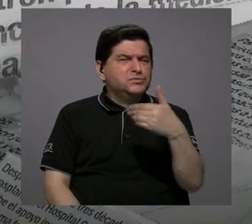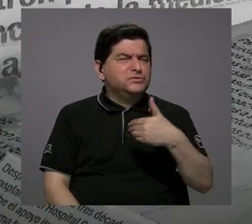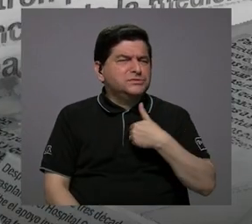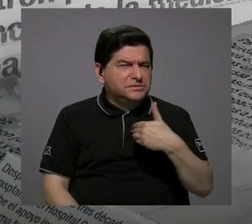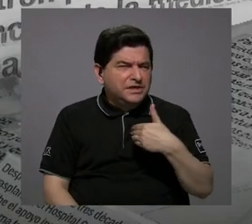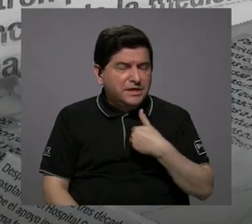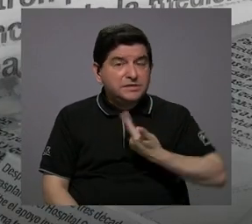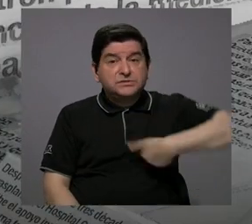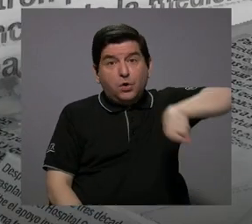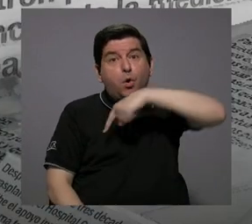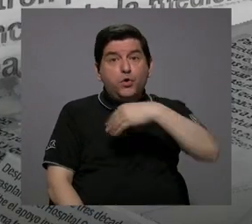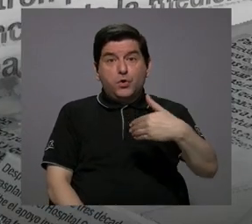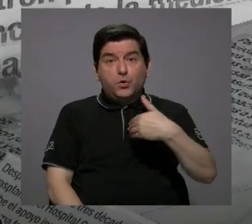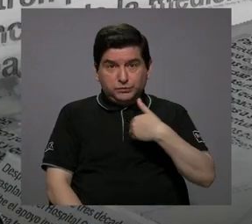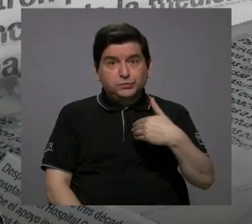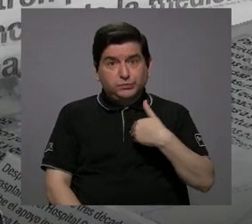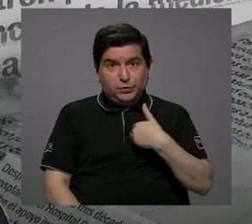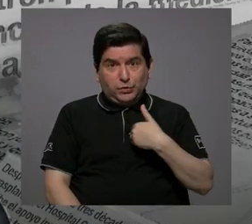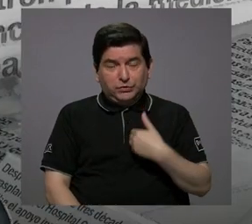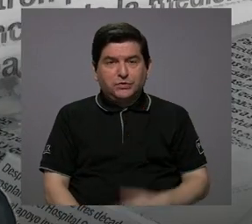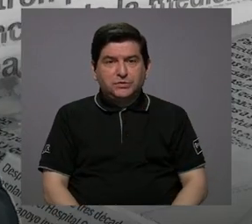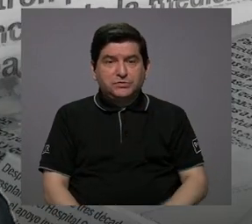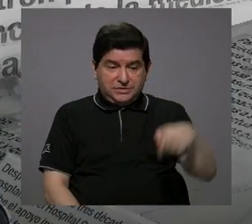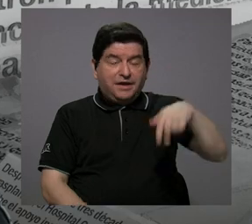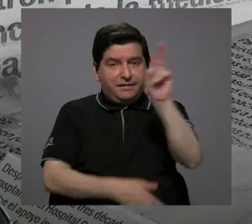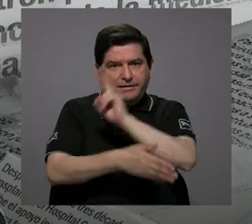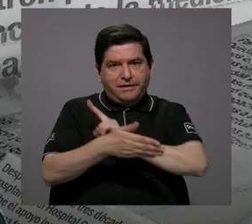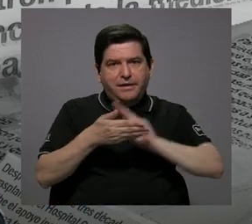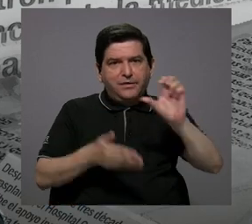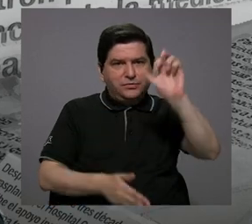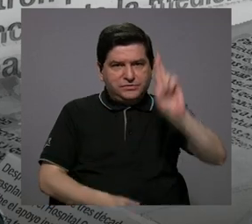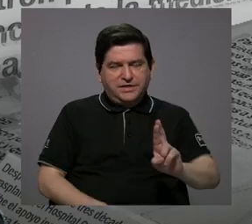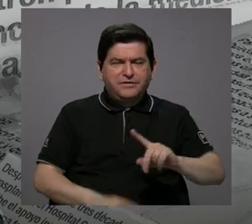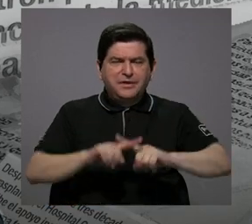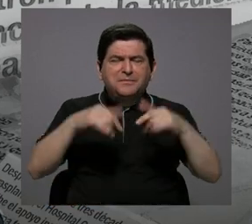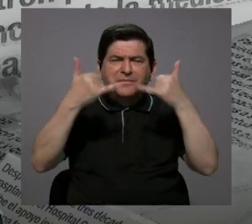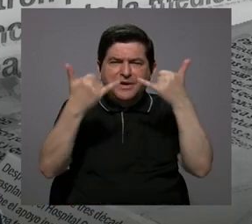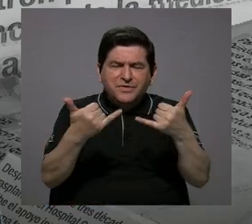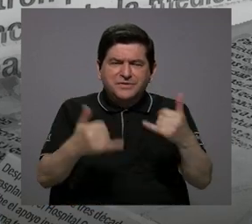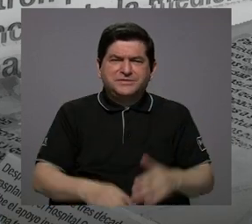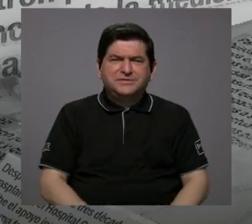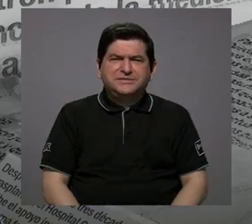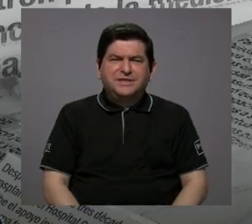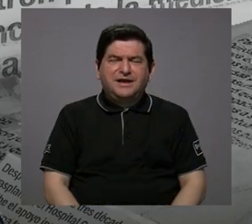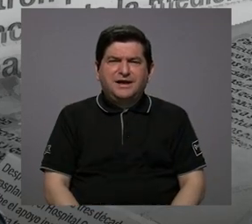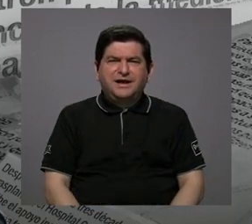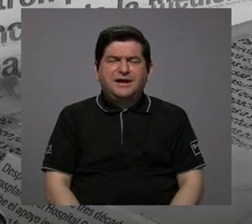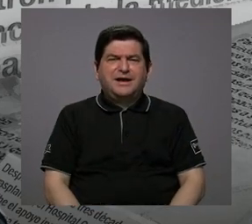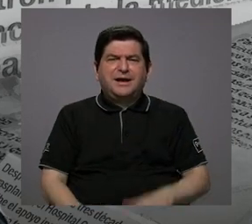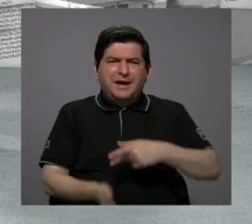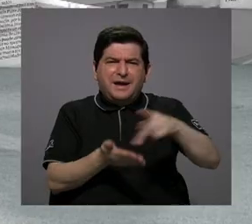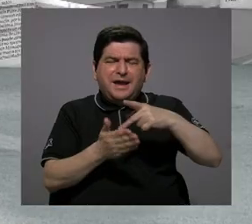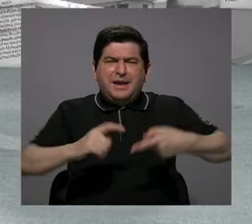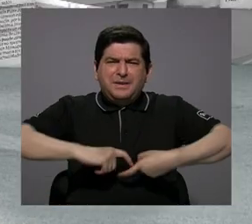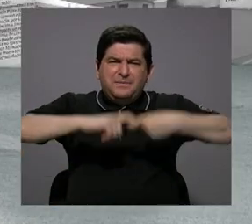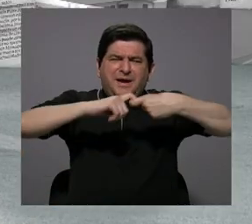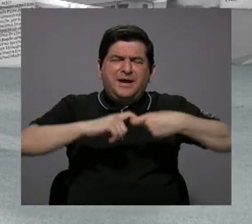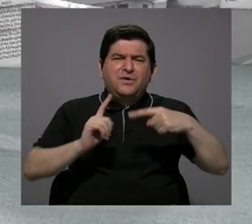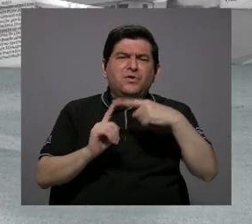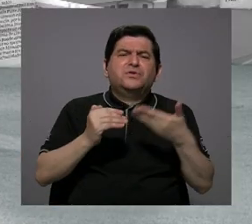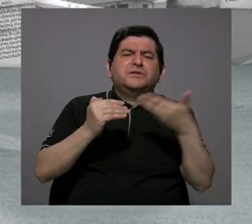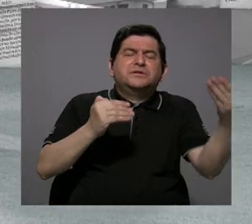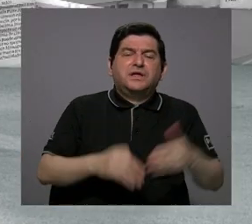o tenemos, porque somos de la Universidad de Costa Rica, pero ¿hace cuánto se tienen los salarios congelados? Desde el 2020.